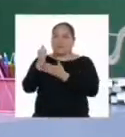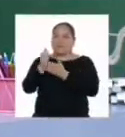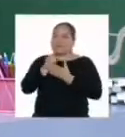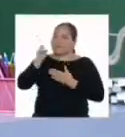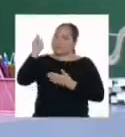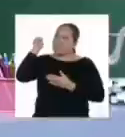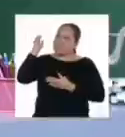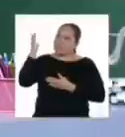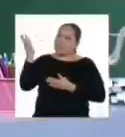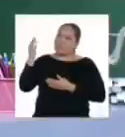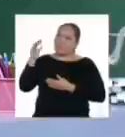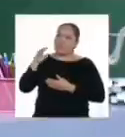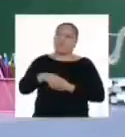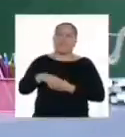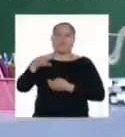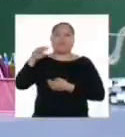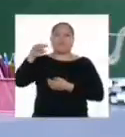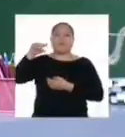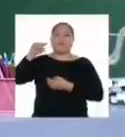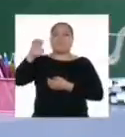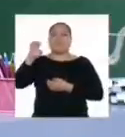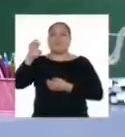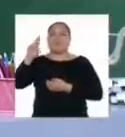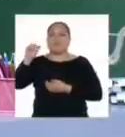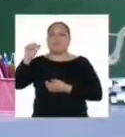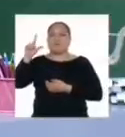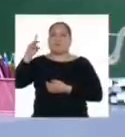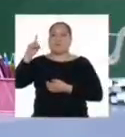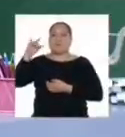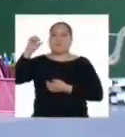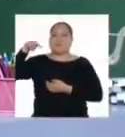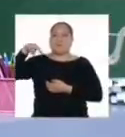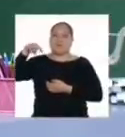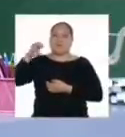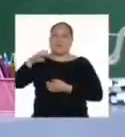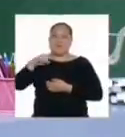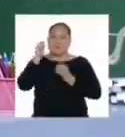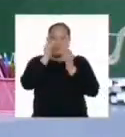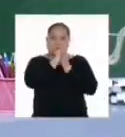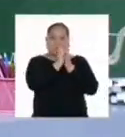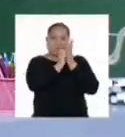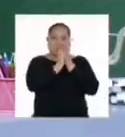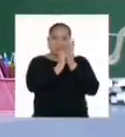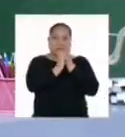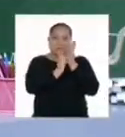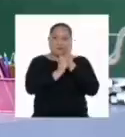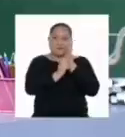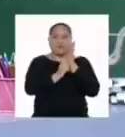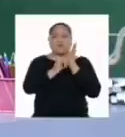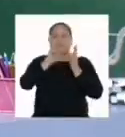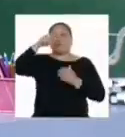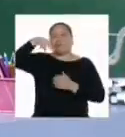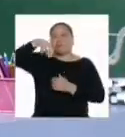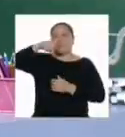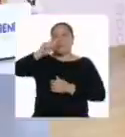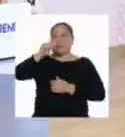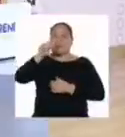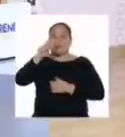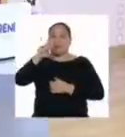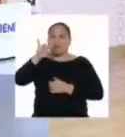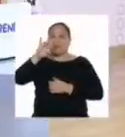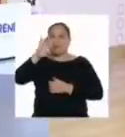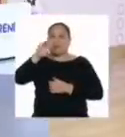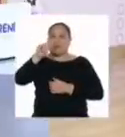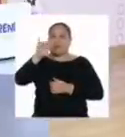la ayuda de la profesora Geraldine Samudio, nos aventuramos en hacer un texto instructivo para publicarlo en un fanzine.